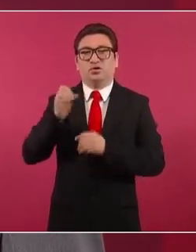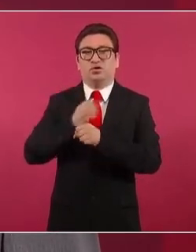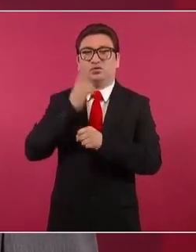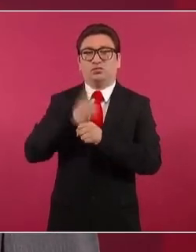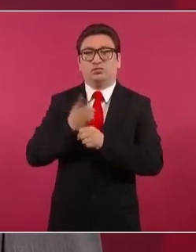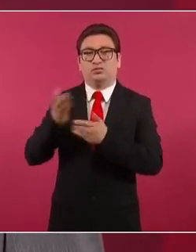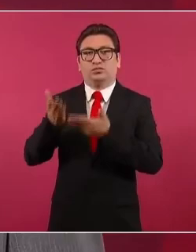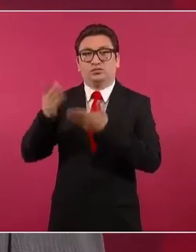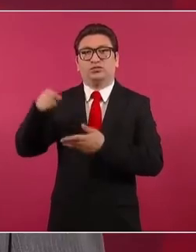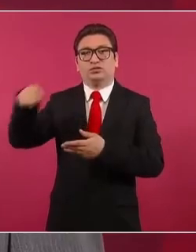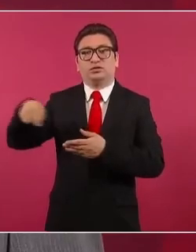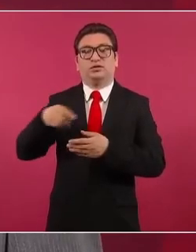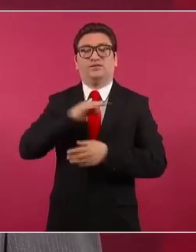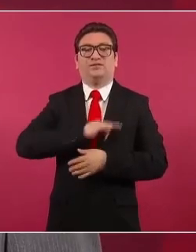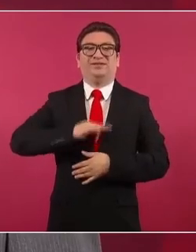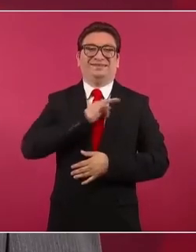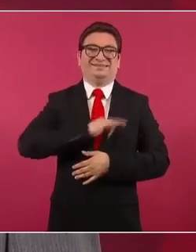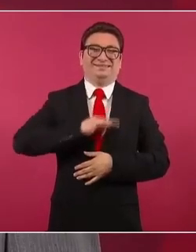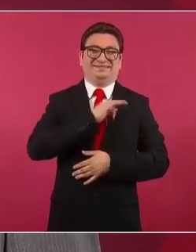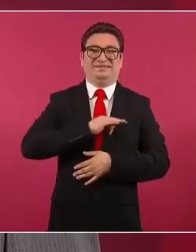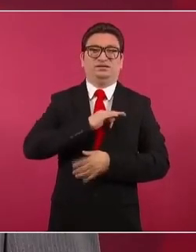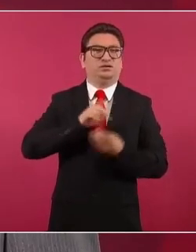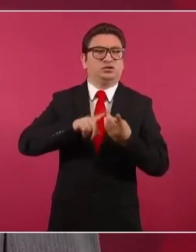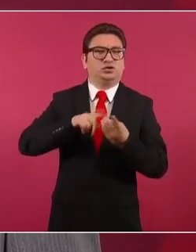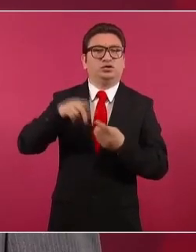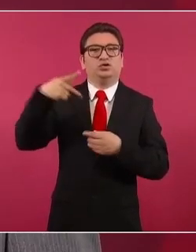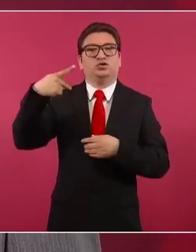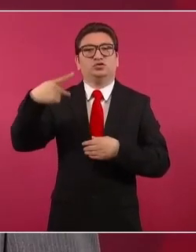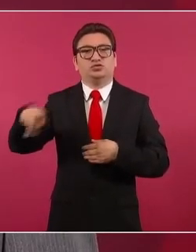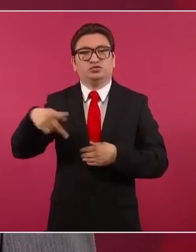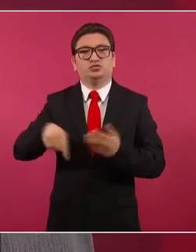de ser felices donde nacieron,